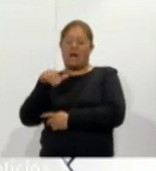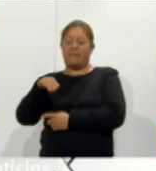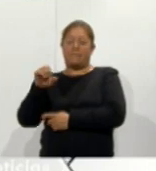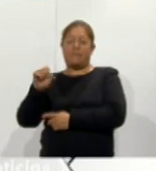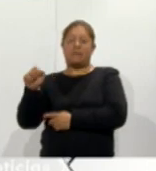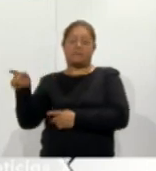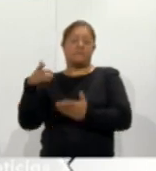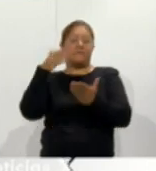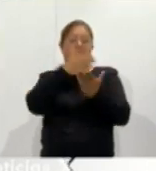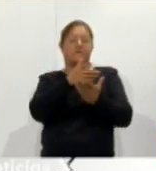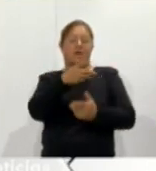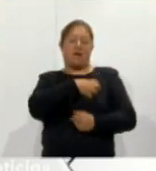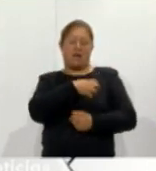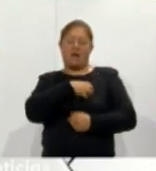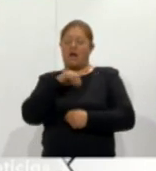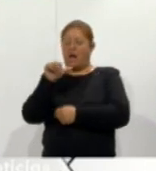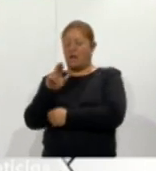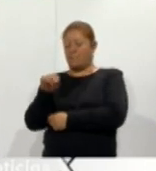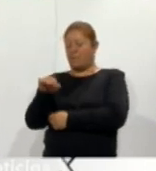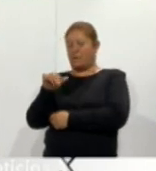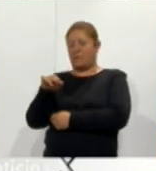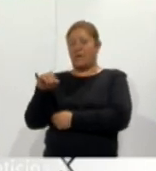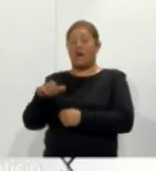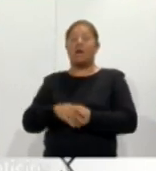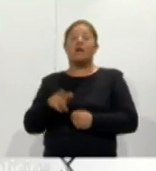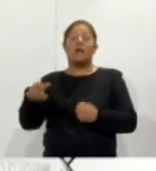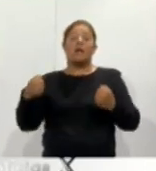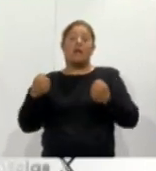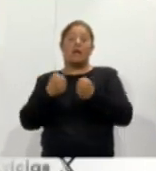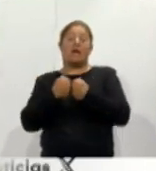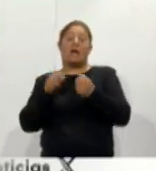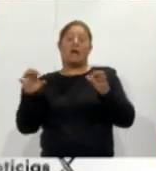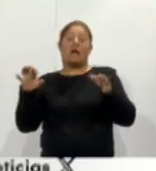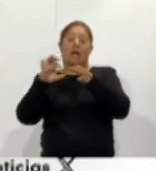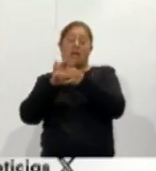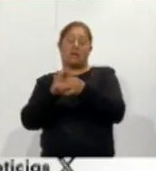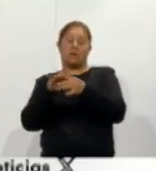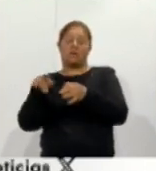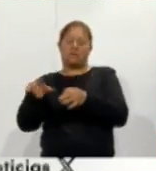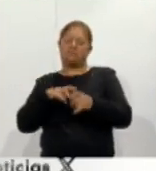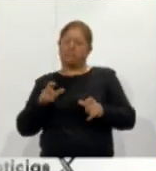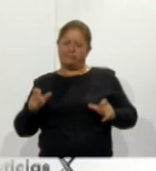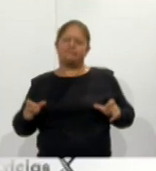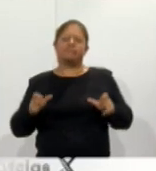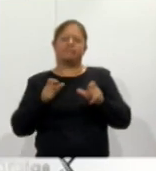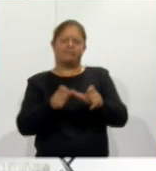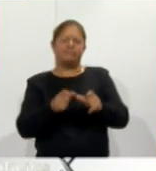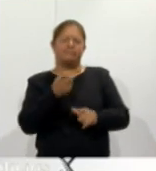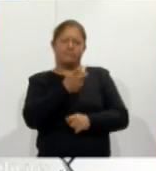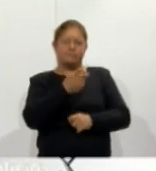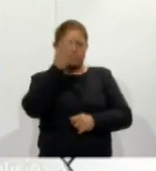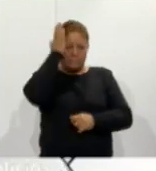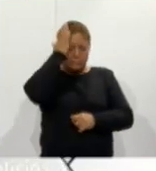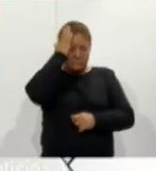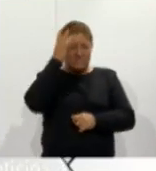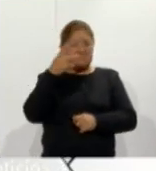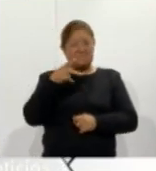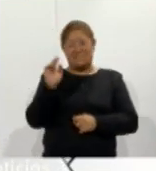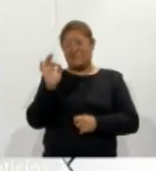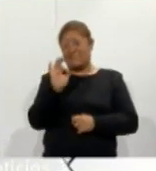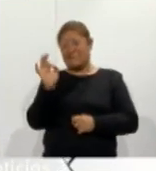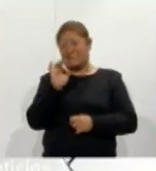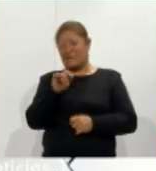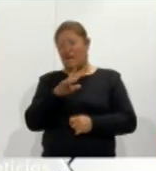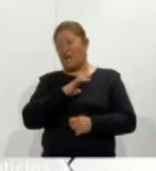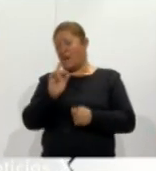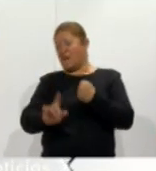Erevan la capital de Armenia Agregó que la alianza transatlántica respalda la soberanía de Armenia pero teme una reactivación del